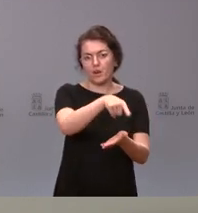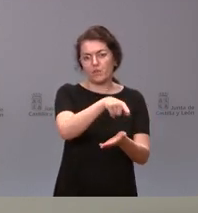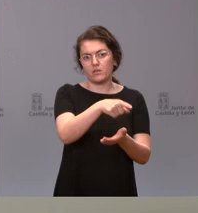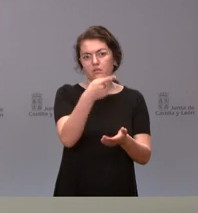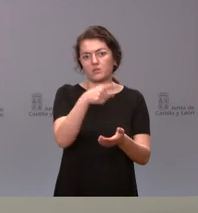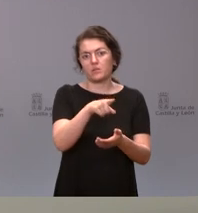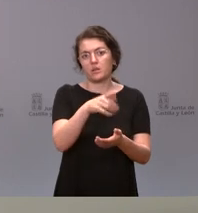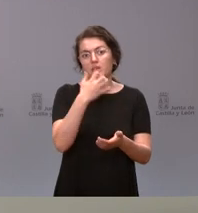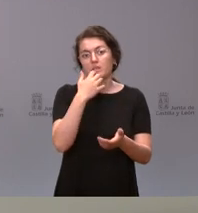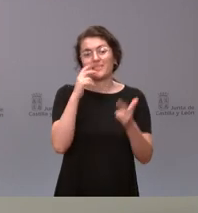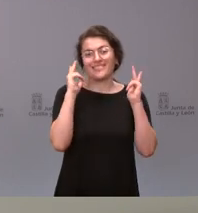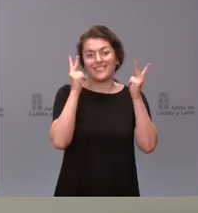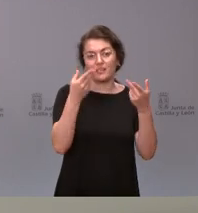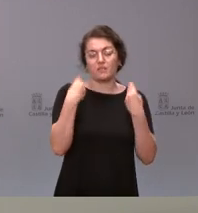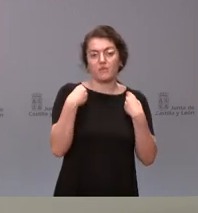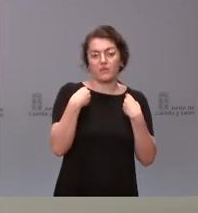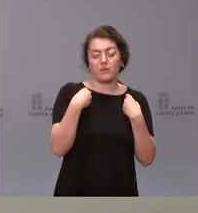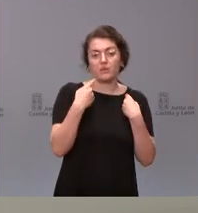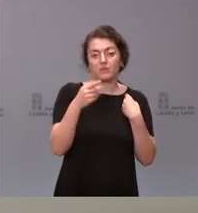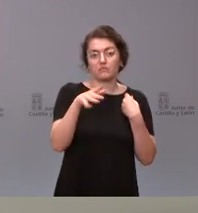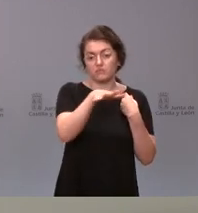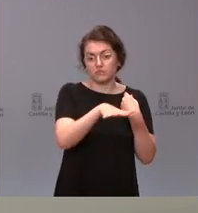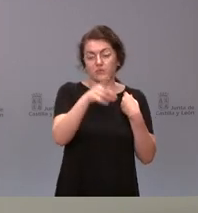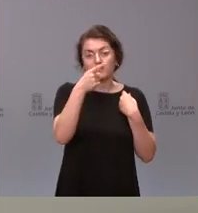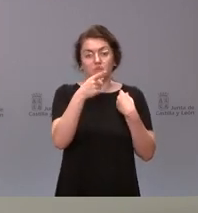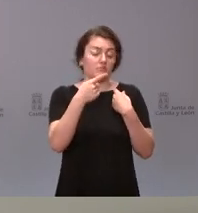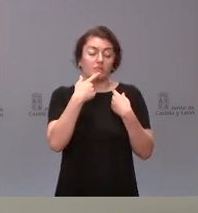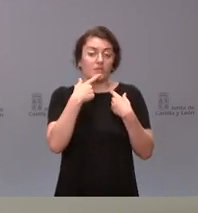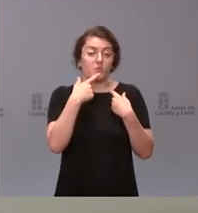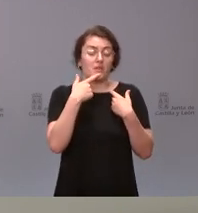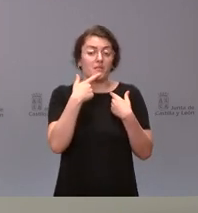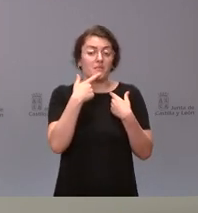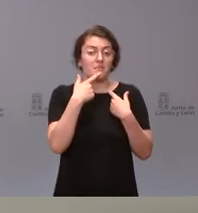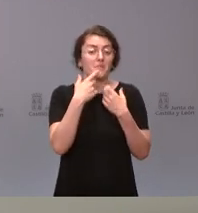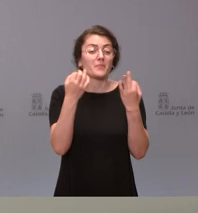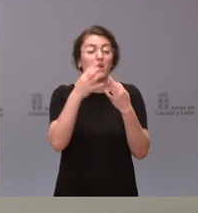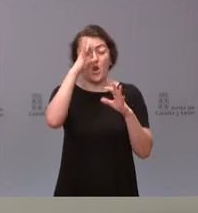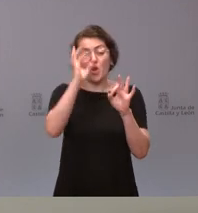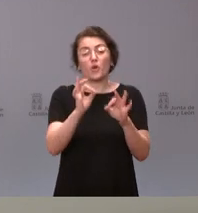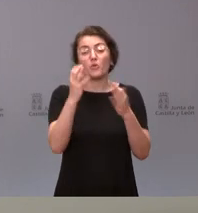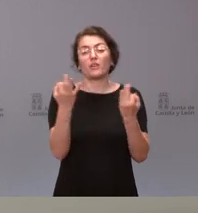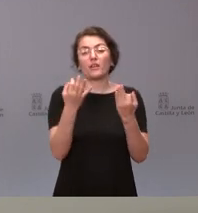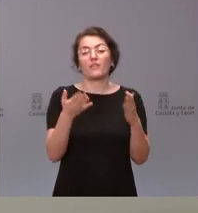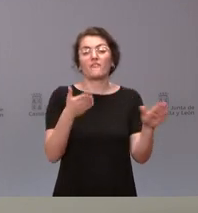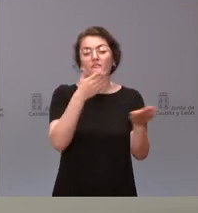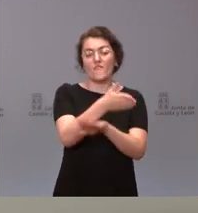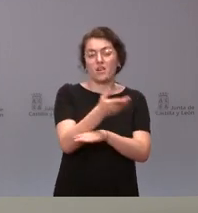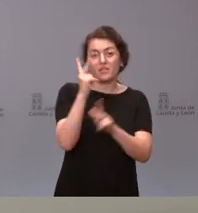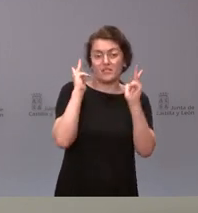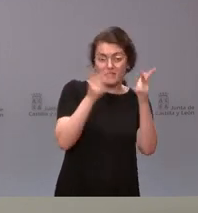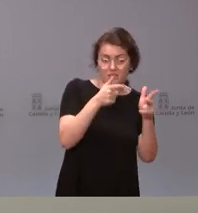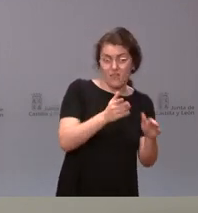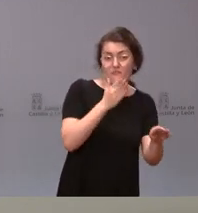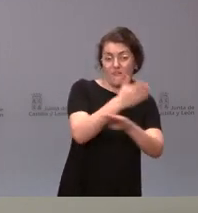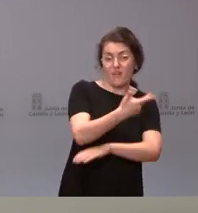natural, en residencias, preferentemente, lo natural es que la campaña se realice yendo a vacunar a la… Pero esa información